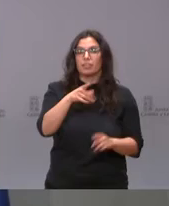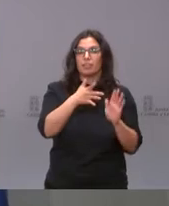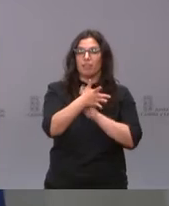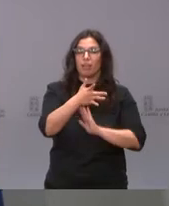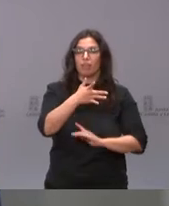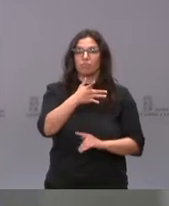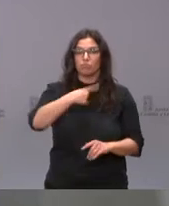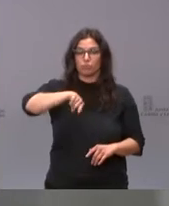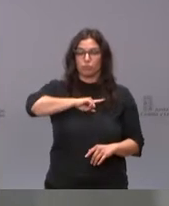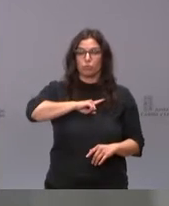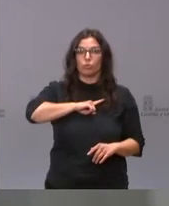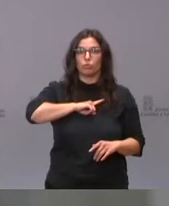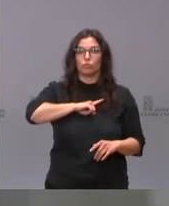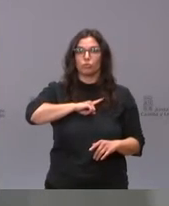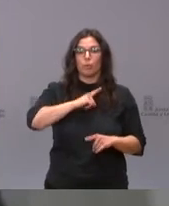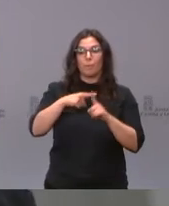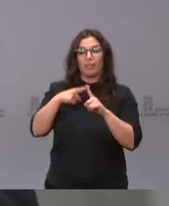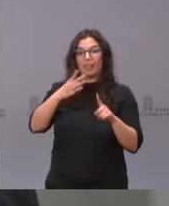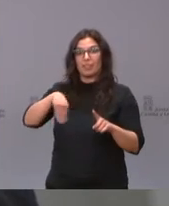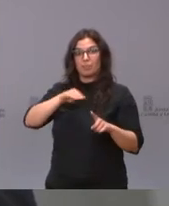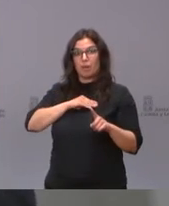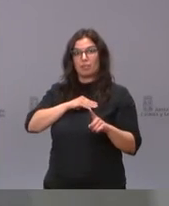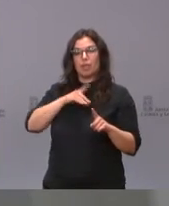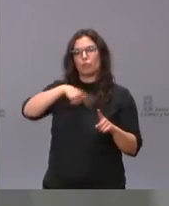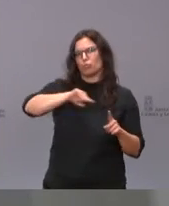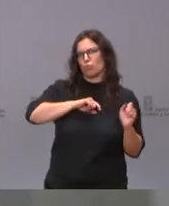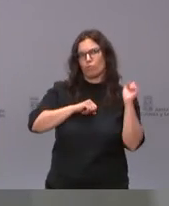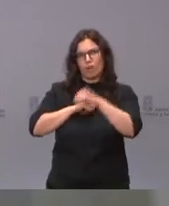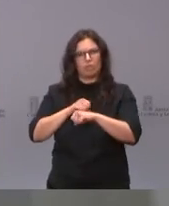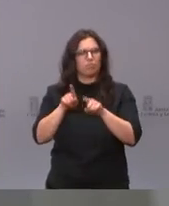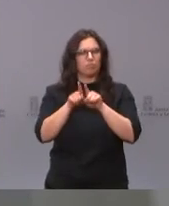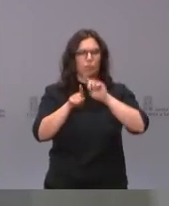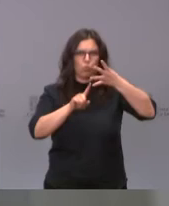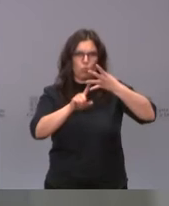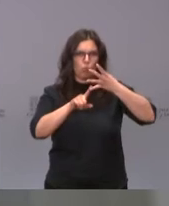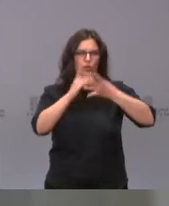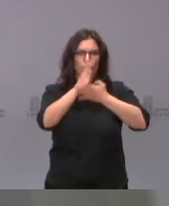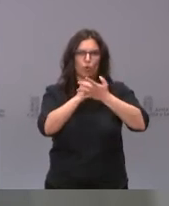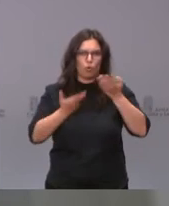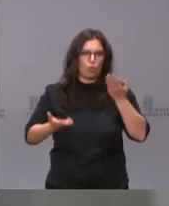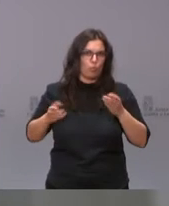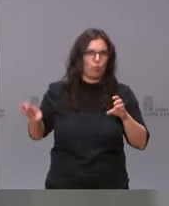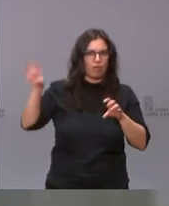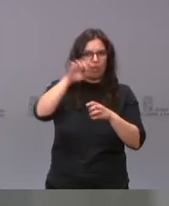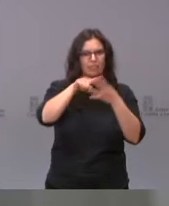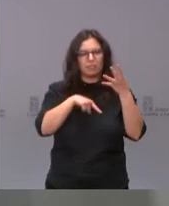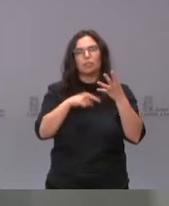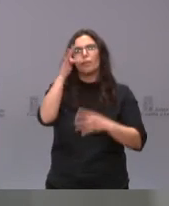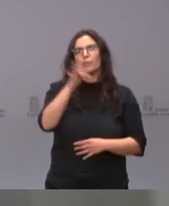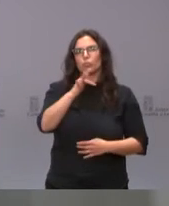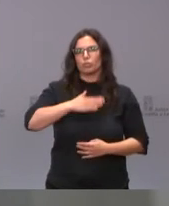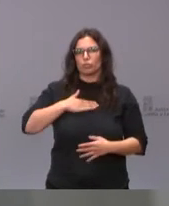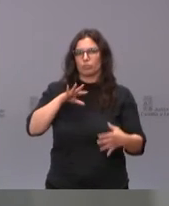encima de la media nacional, en el cuarto puesto de nuestro país en presupuesto dedicado a I más D.